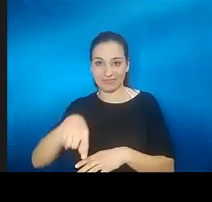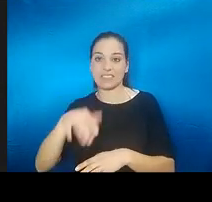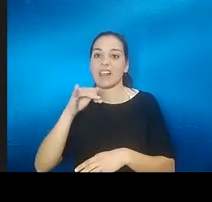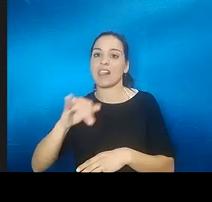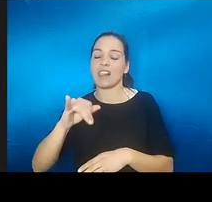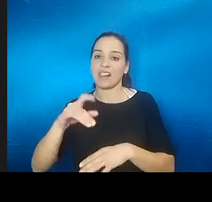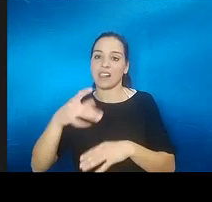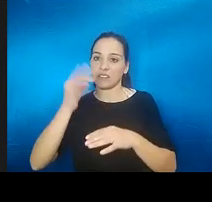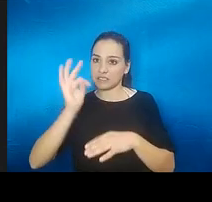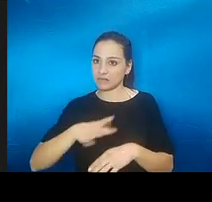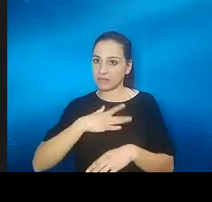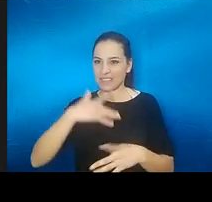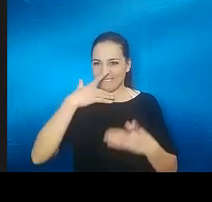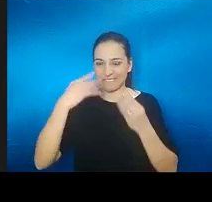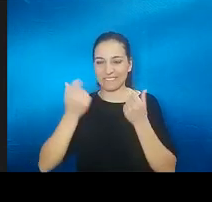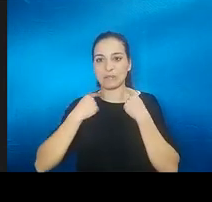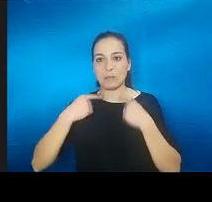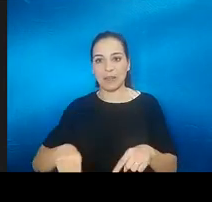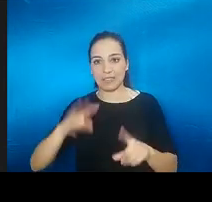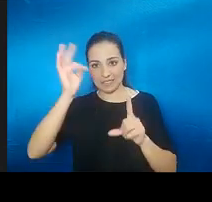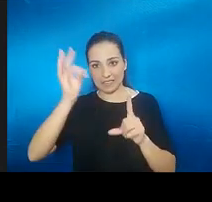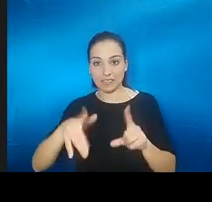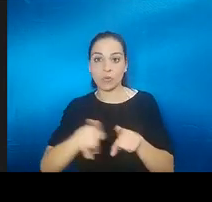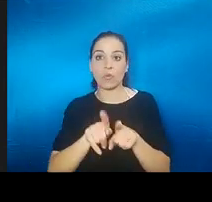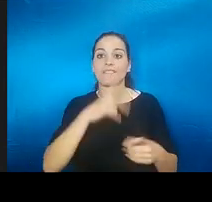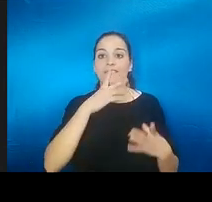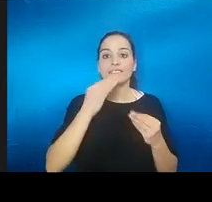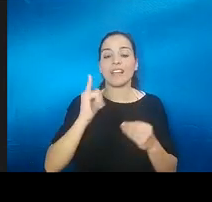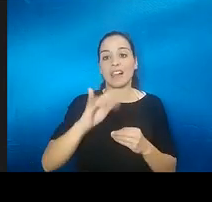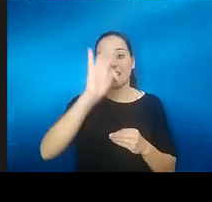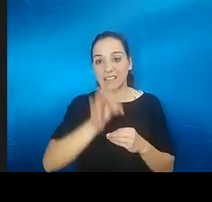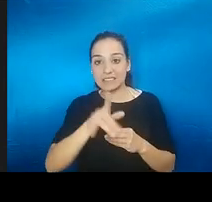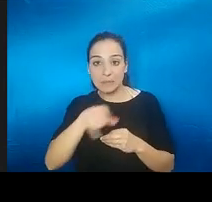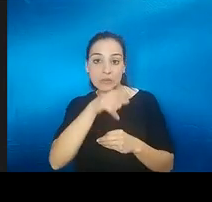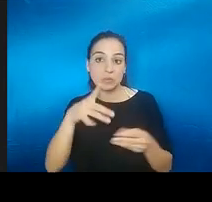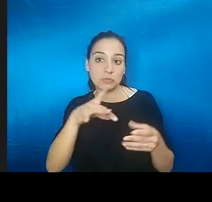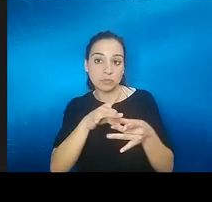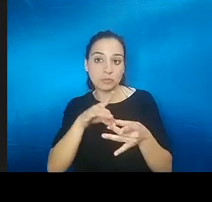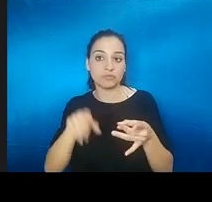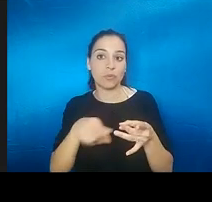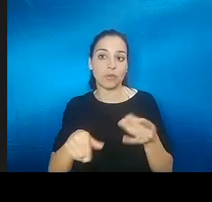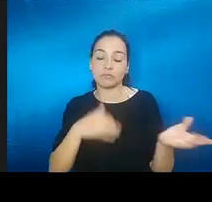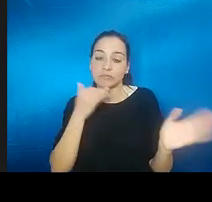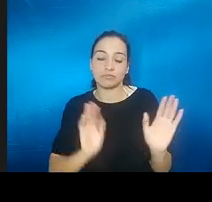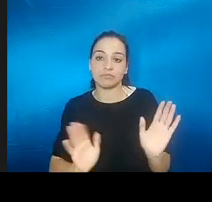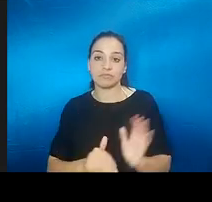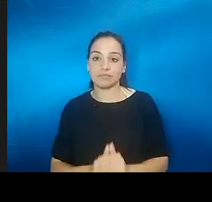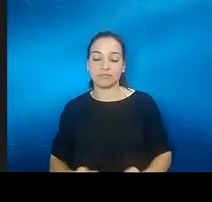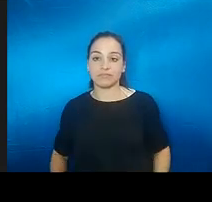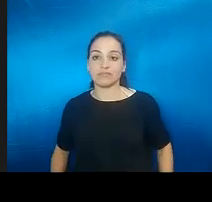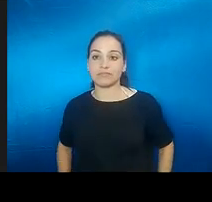evaluar la pérdida de olfato si hay un test que evalúe la pérdida del gusto no lo sé Juan ¿hay?